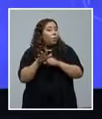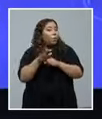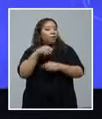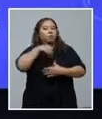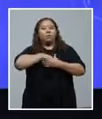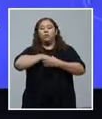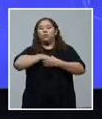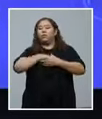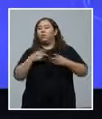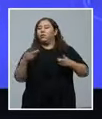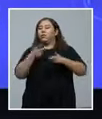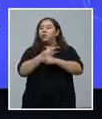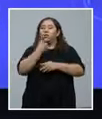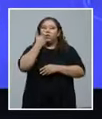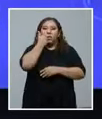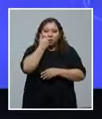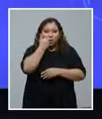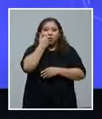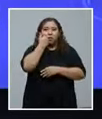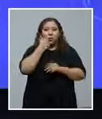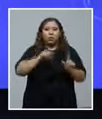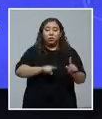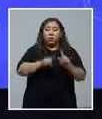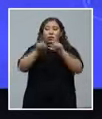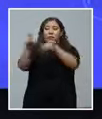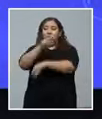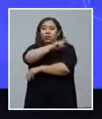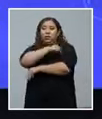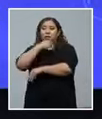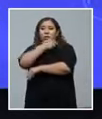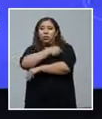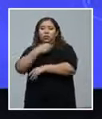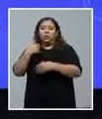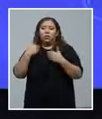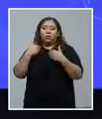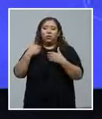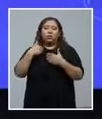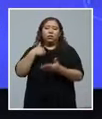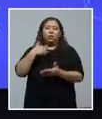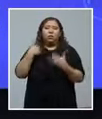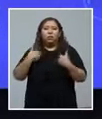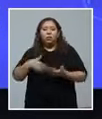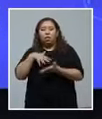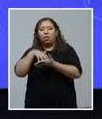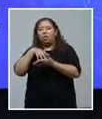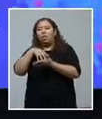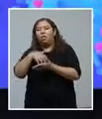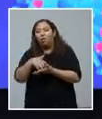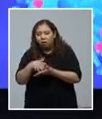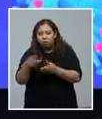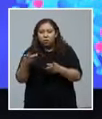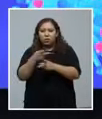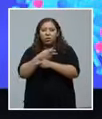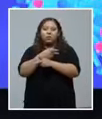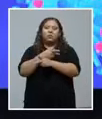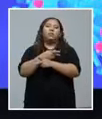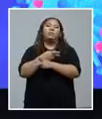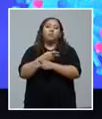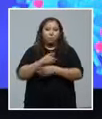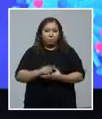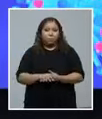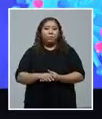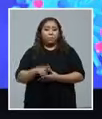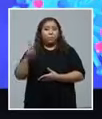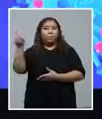en una situación con un estado de salud más deteriorado a un hospital. No se automedique. Atienda los consejos de su